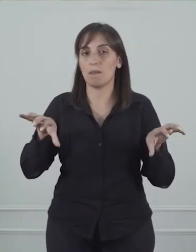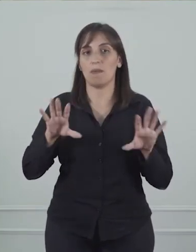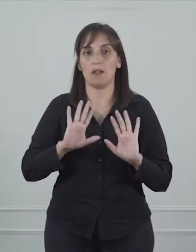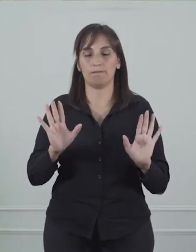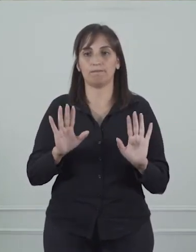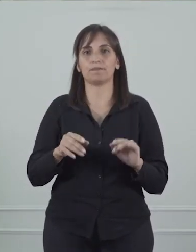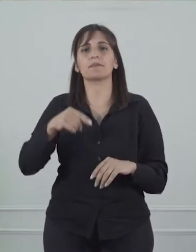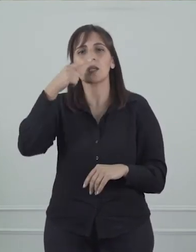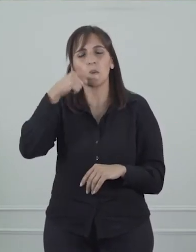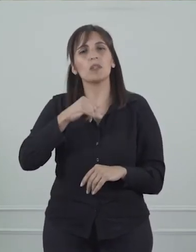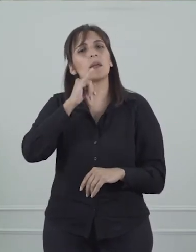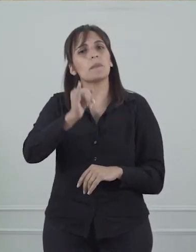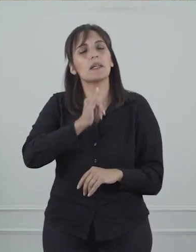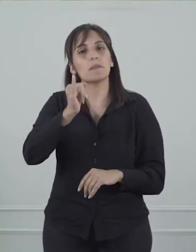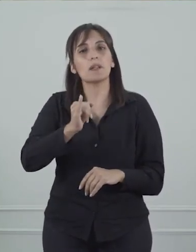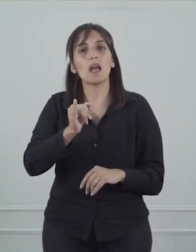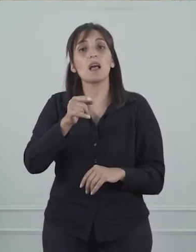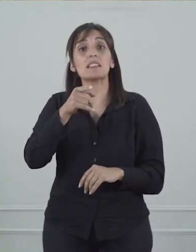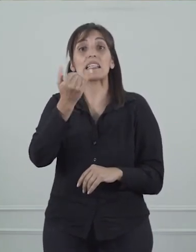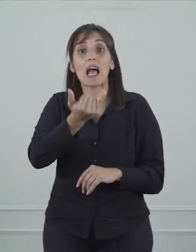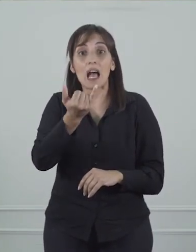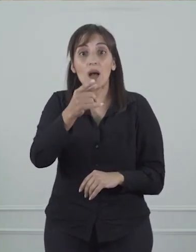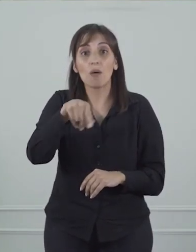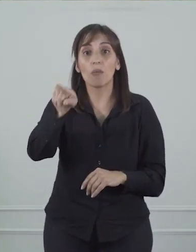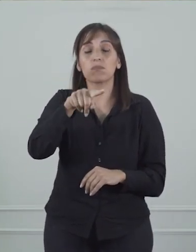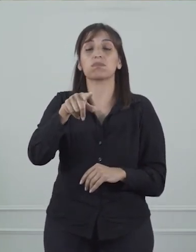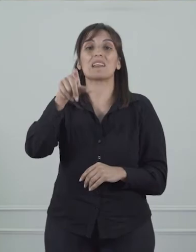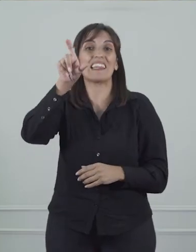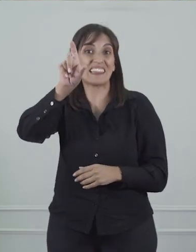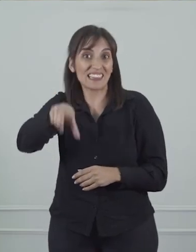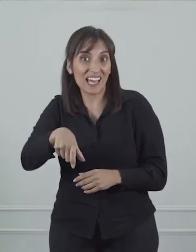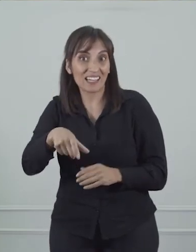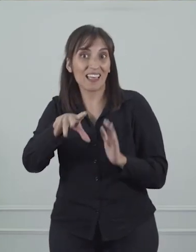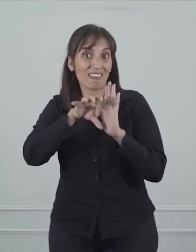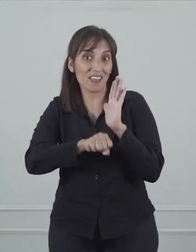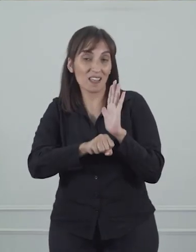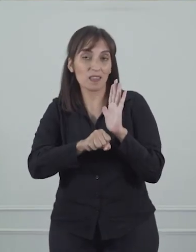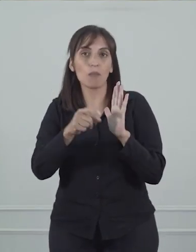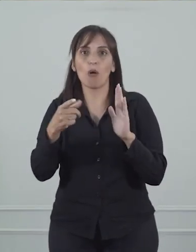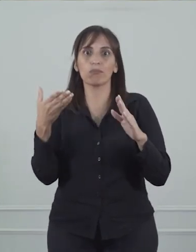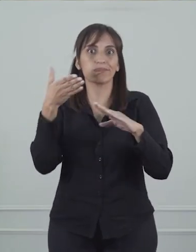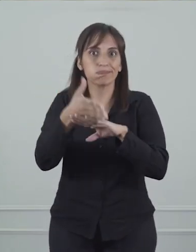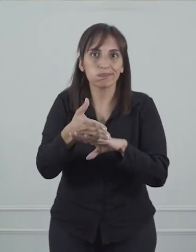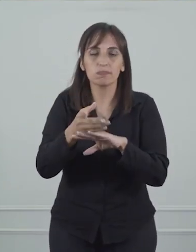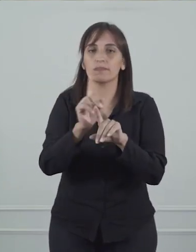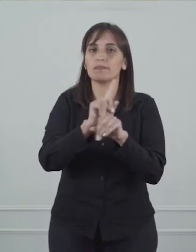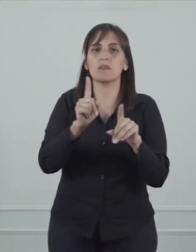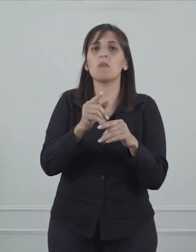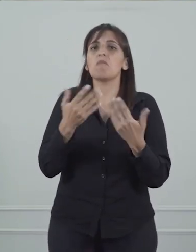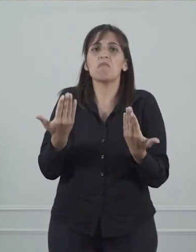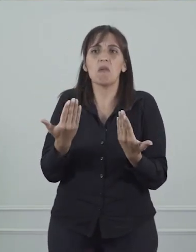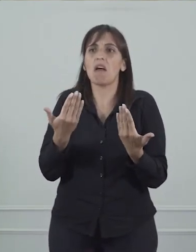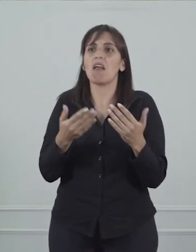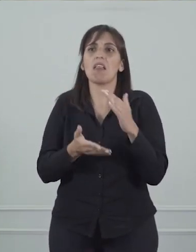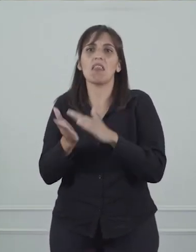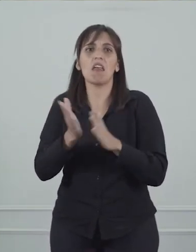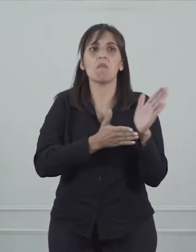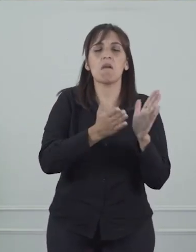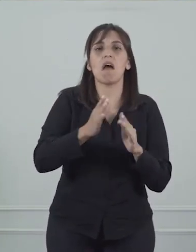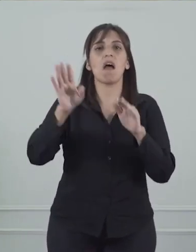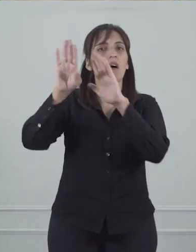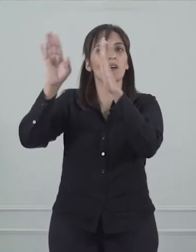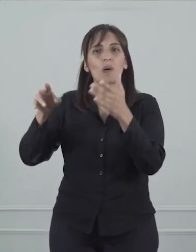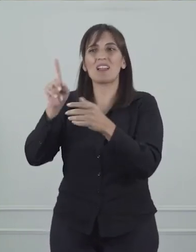acuda mañana a estos lugares, sino que acuda a cualquiera de los cajeros electrónicos que están disponibles en los